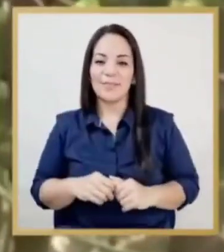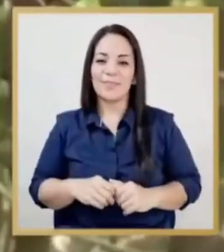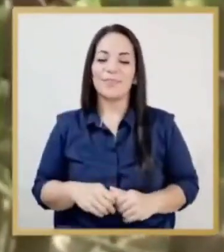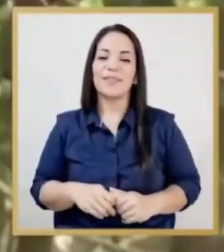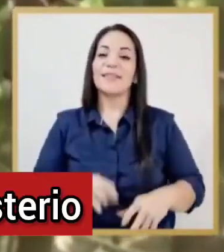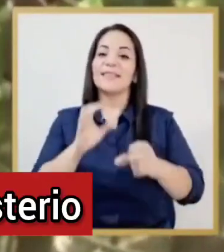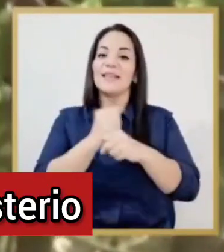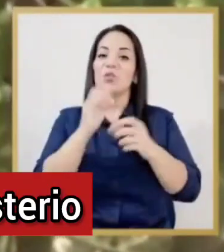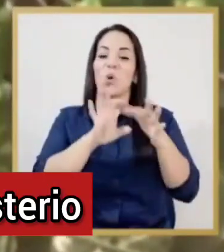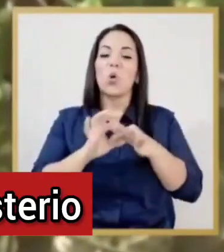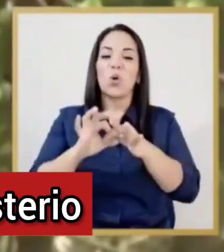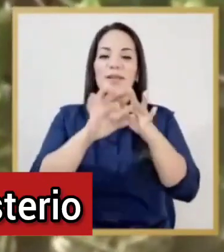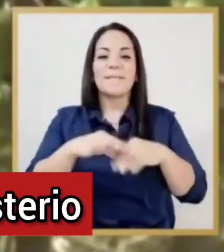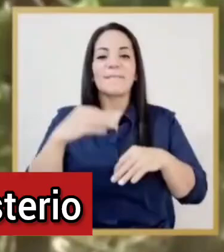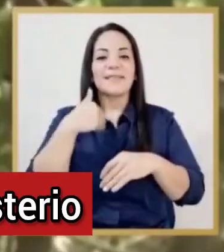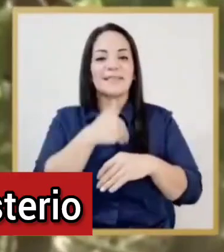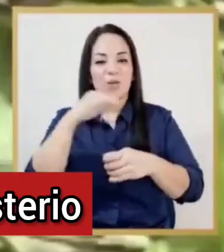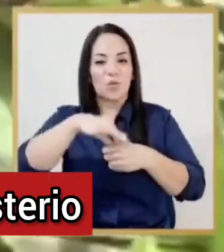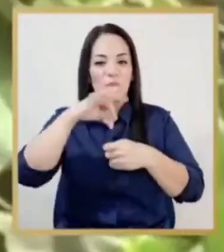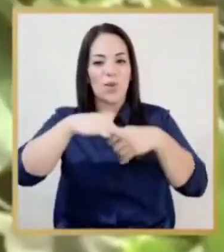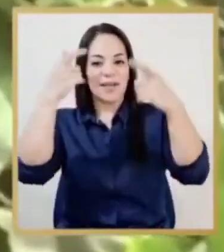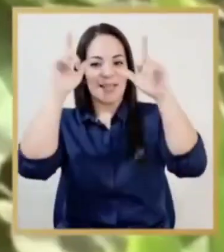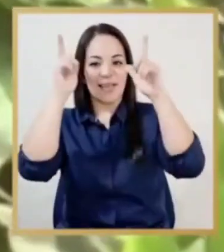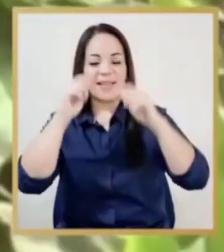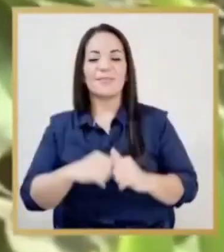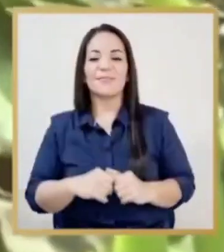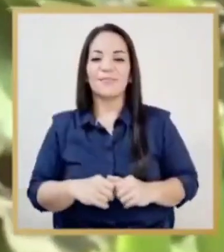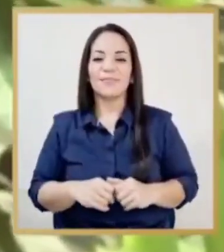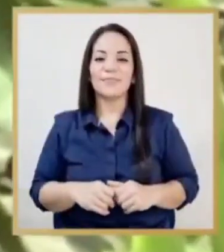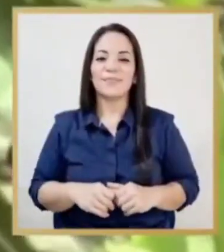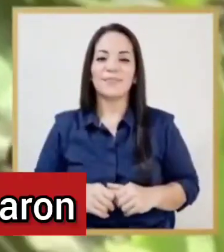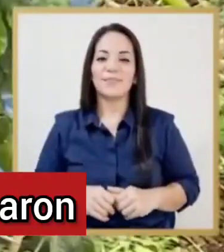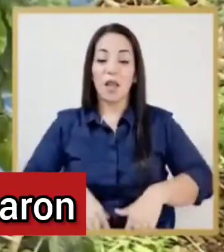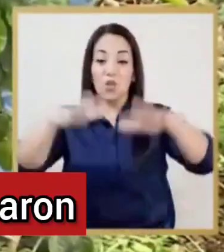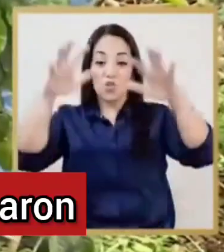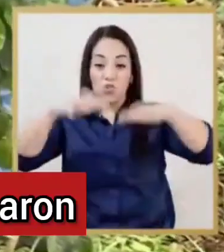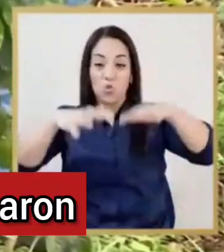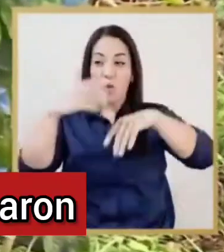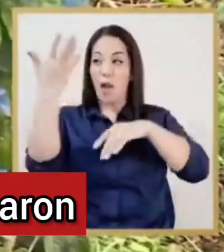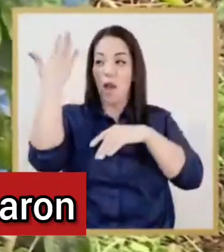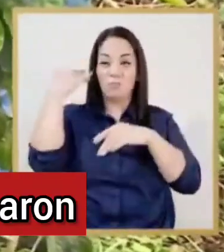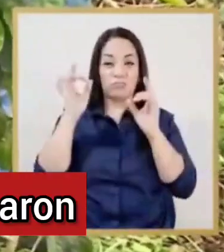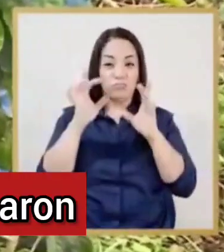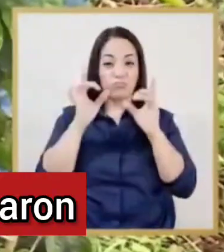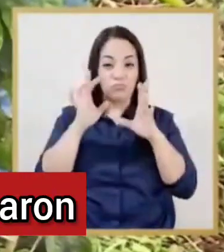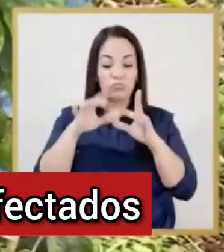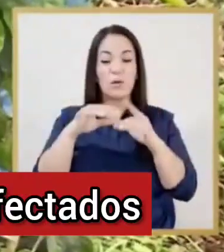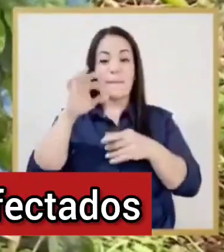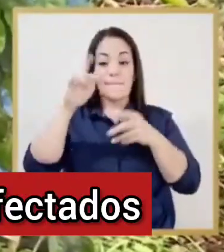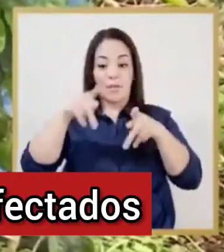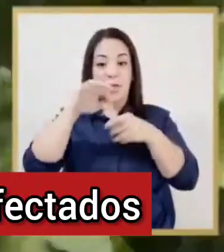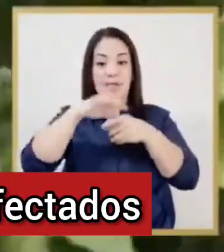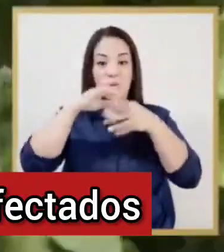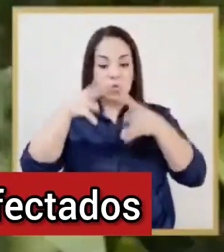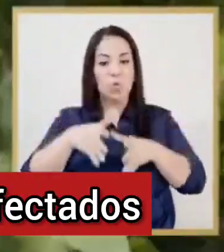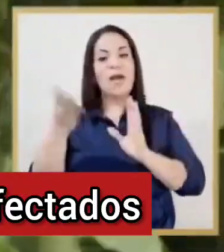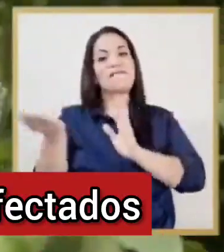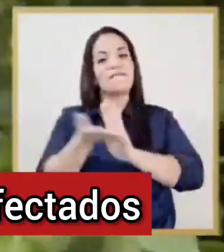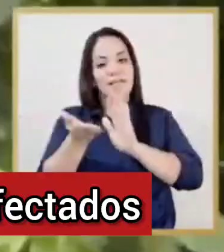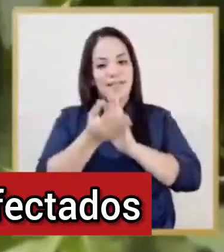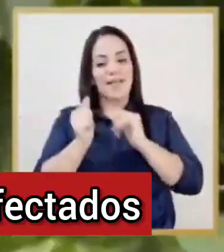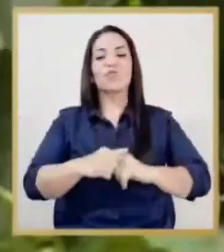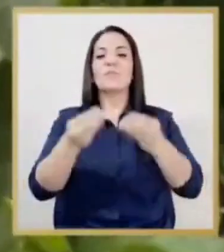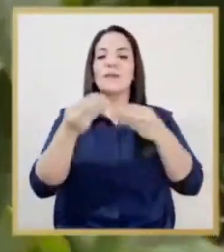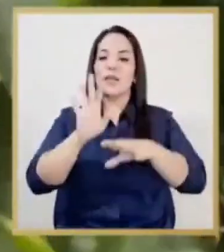colones y se realizó en coordinación con el Ministerio de Agricultura y Ganadería. Las fuertes lluvias de años atrás provocaron que agricultores de estas zonas se